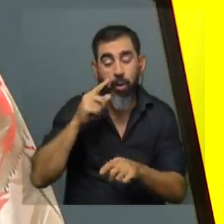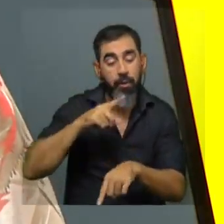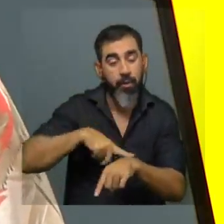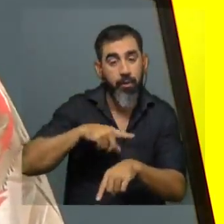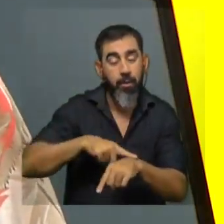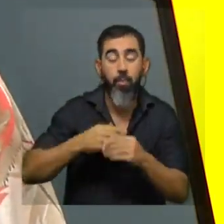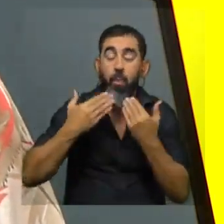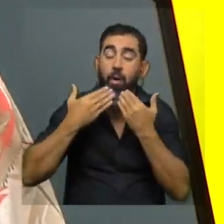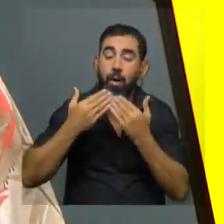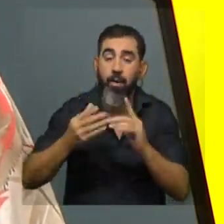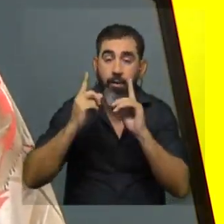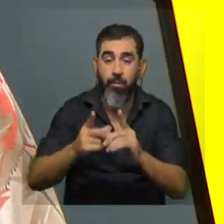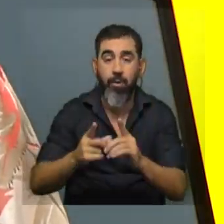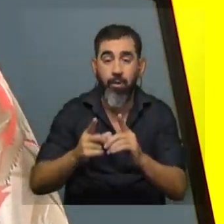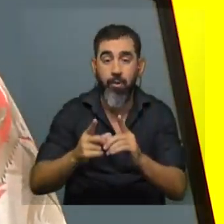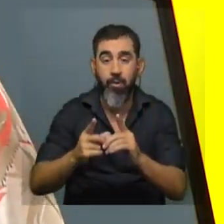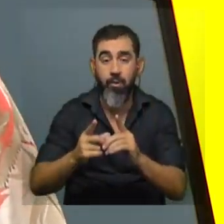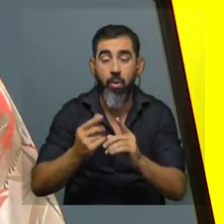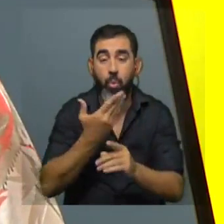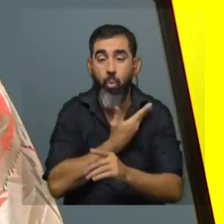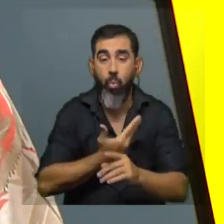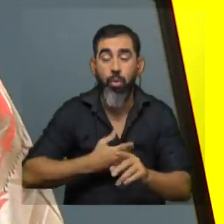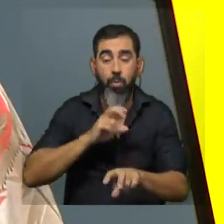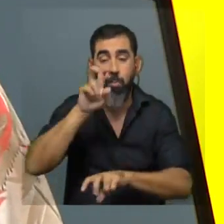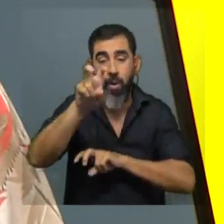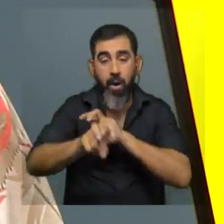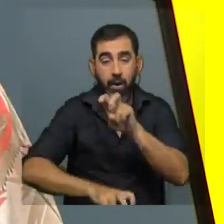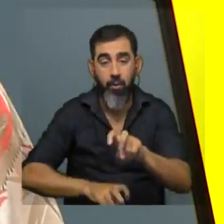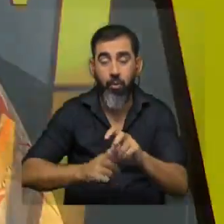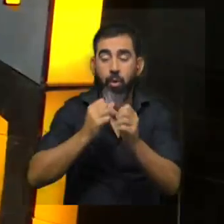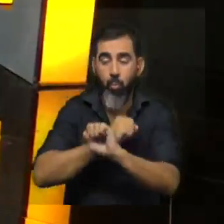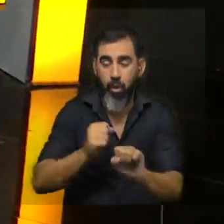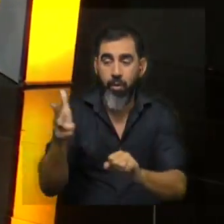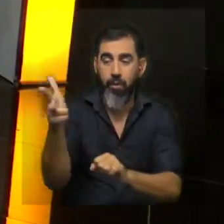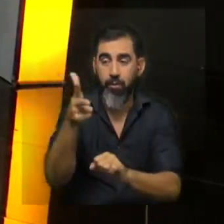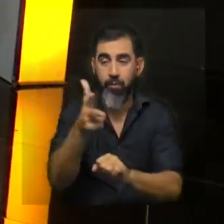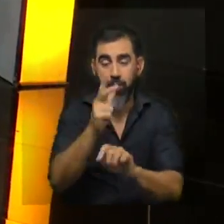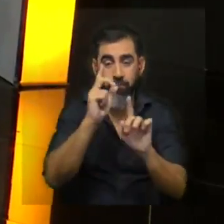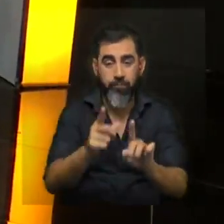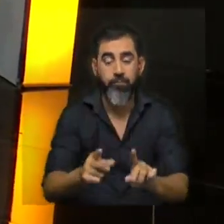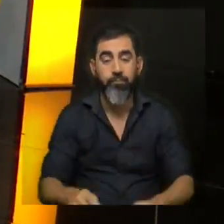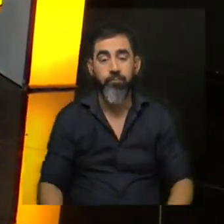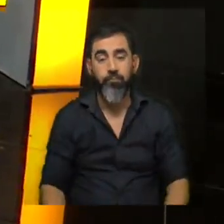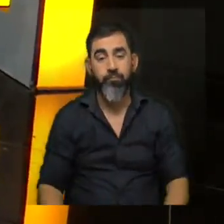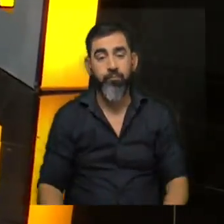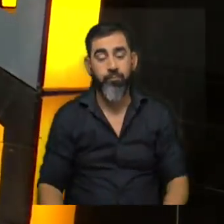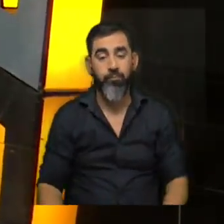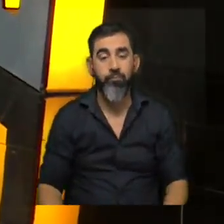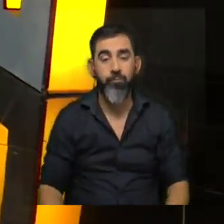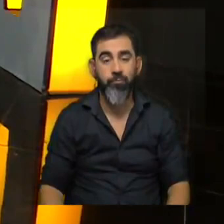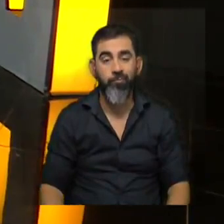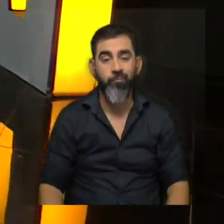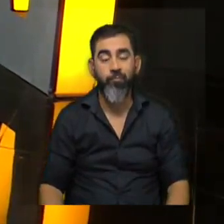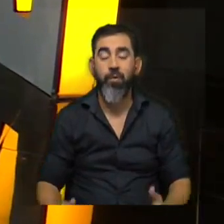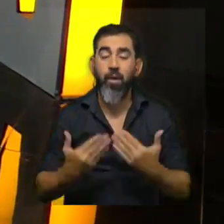agradecemos además a los propietarios del parque Rodó que nos permitieron filmar este informe